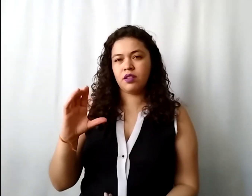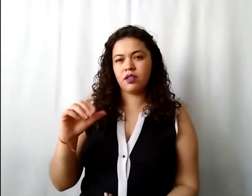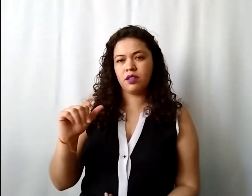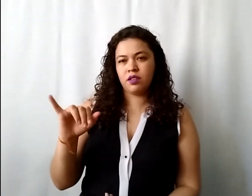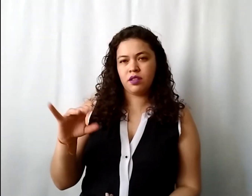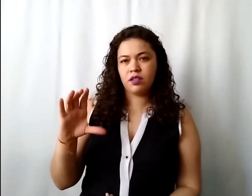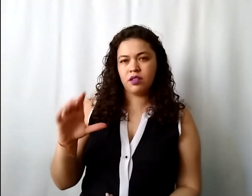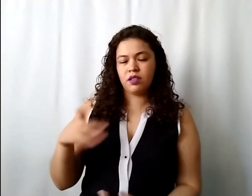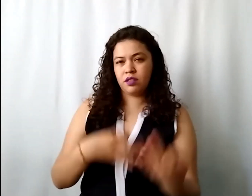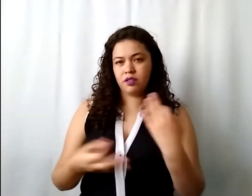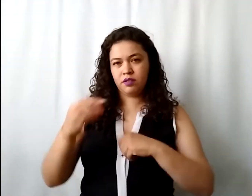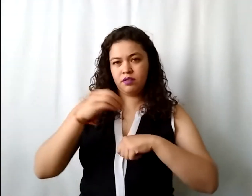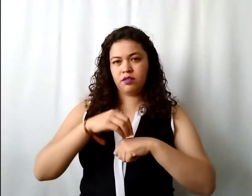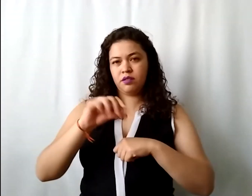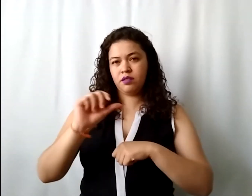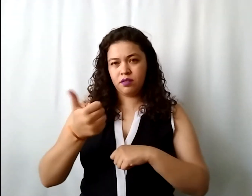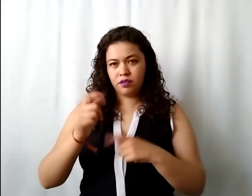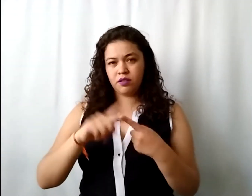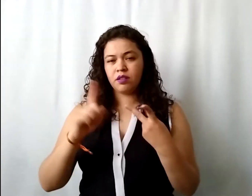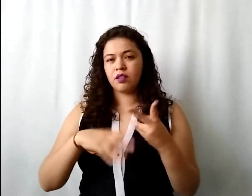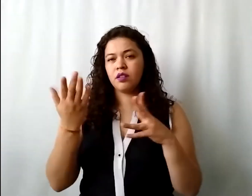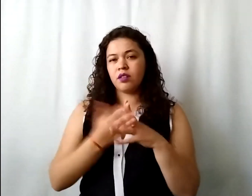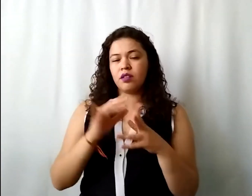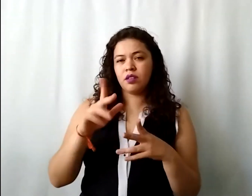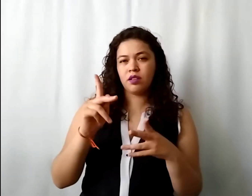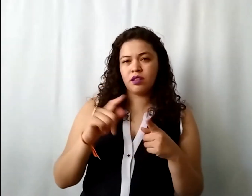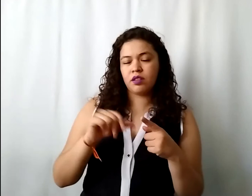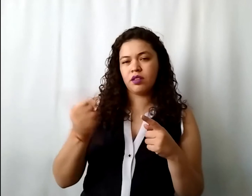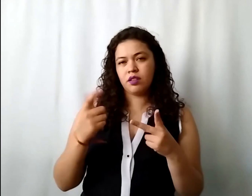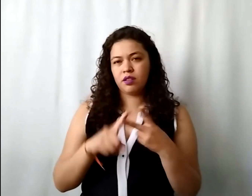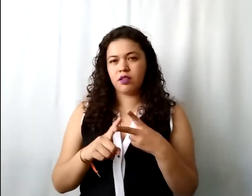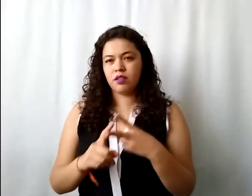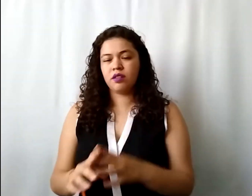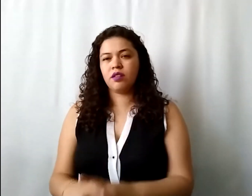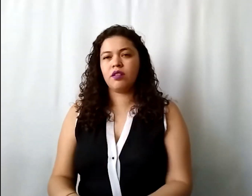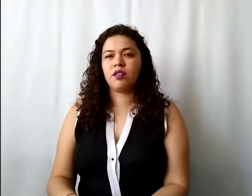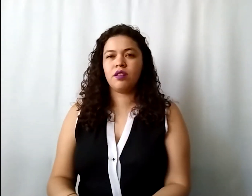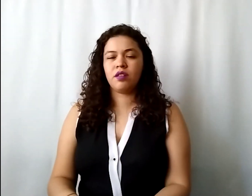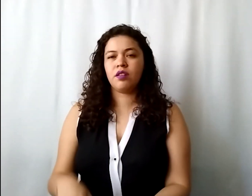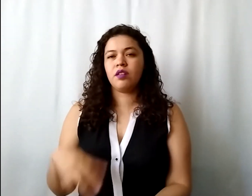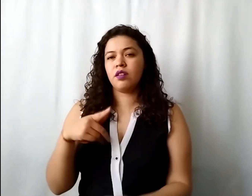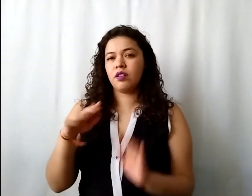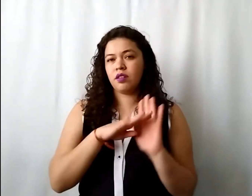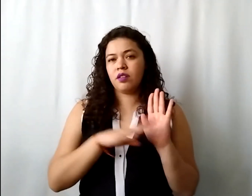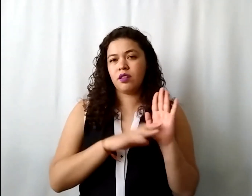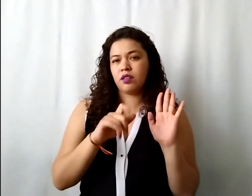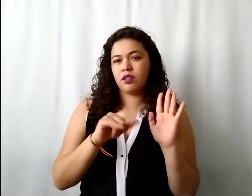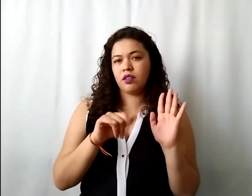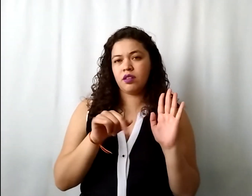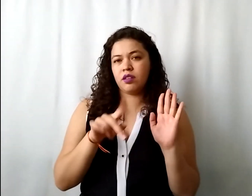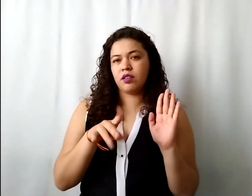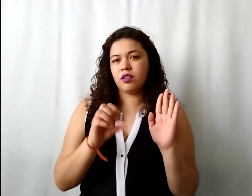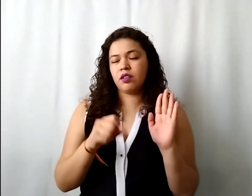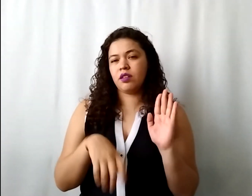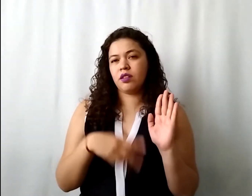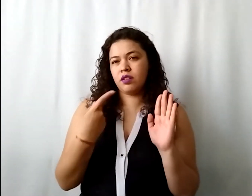pongo todas como otros o los separo en IAPS y otros? de acuerdo a tus estatutos y es importante considerar